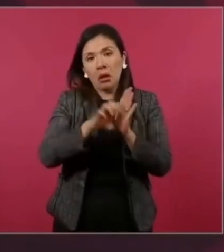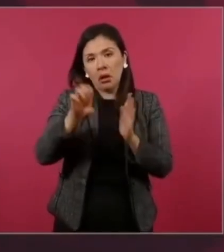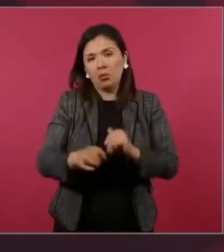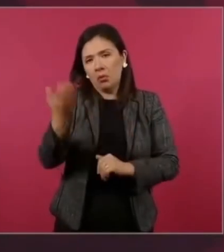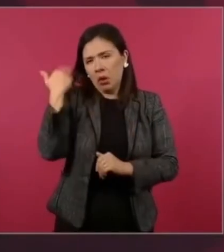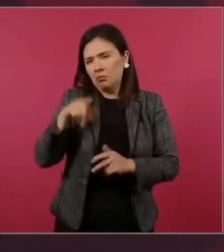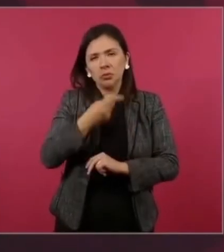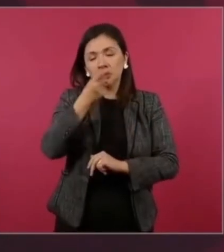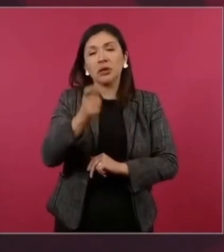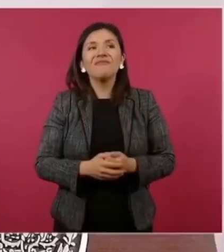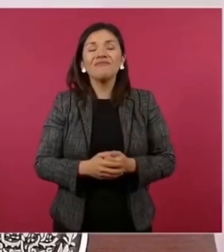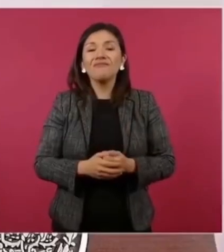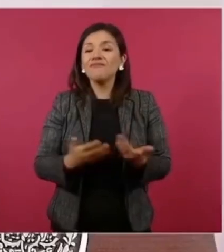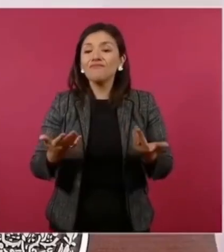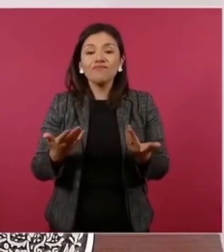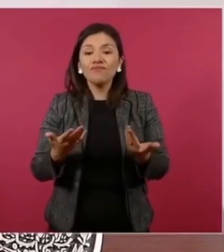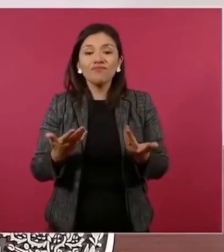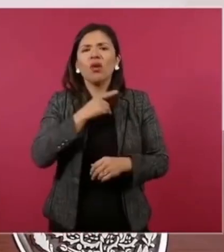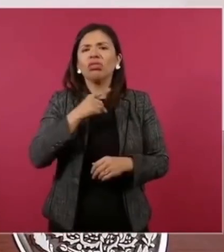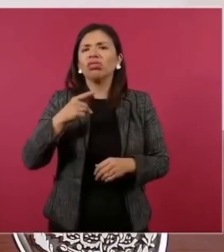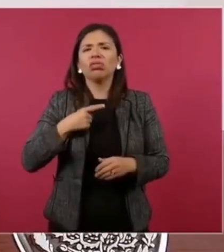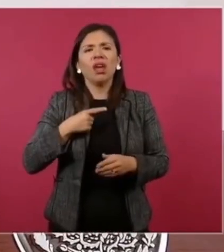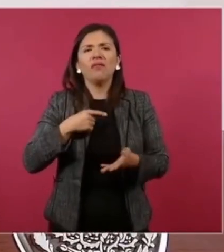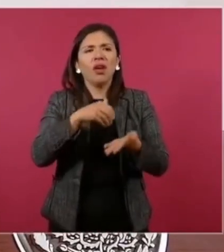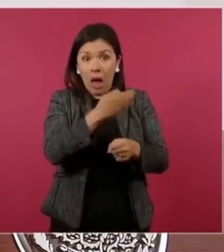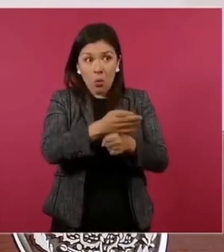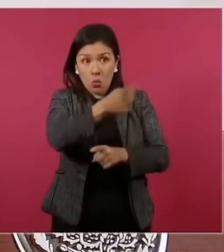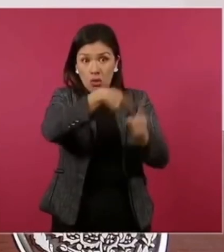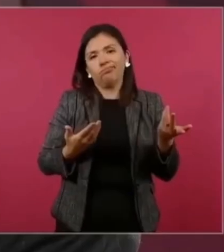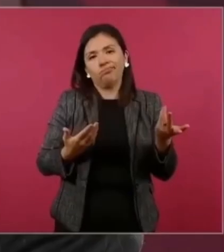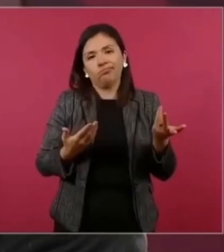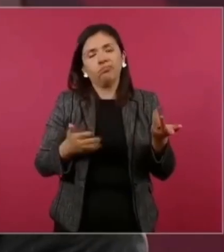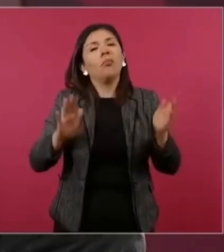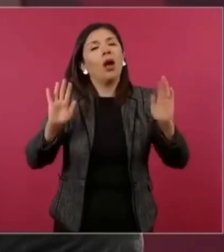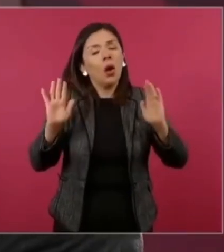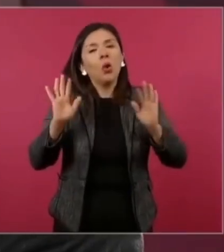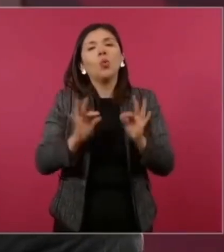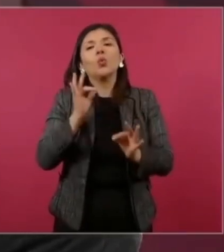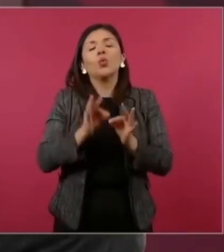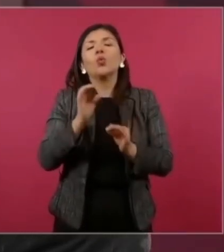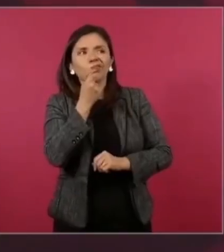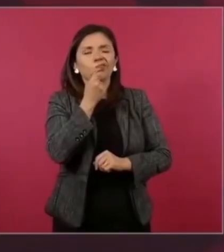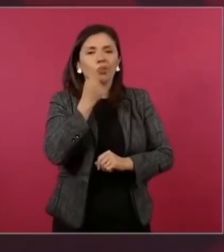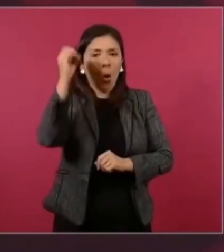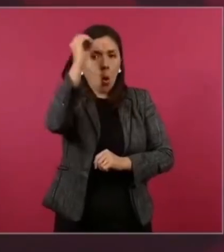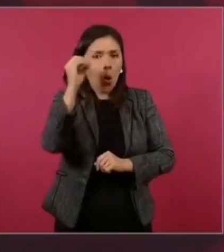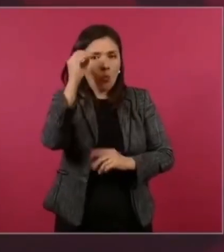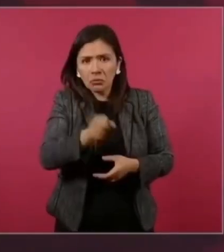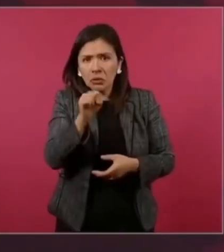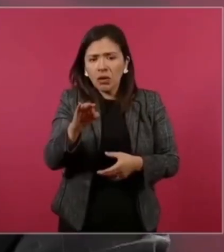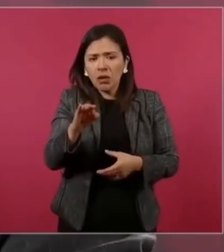dicho desde el principio, que no se excluya a los actuales, nada más que haya escrutinio público, que se